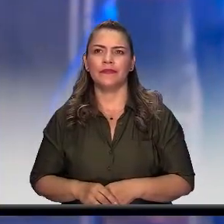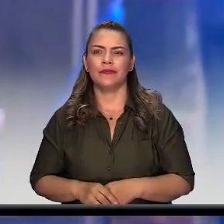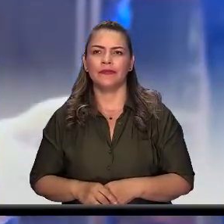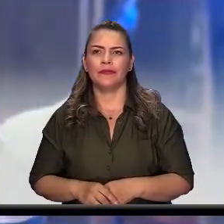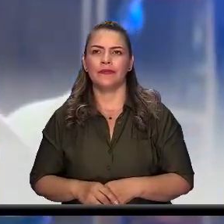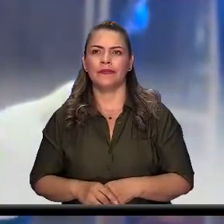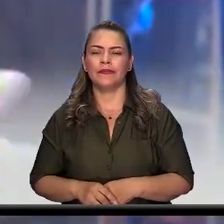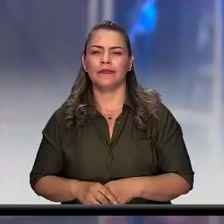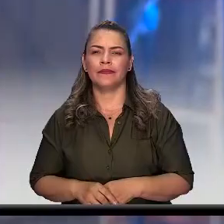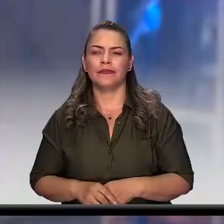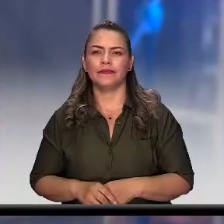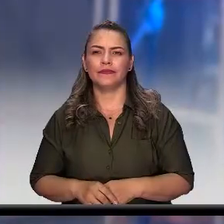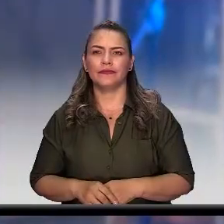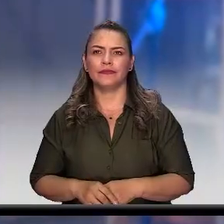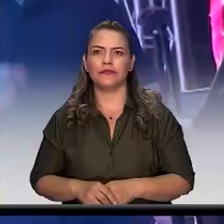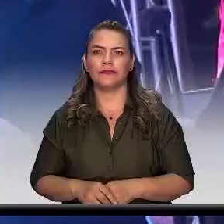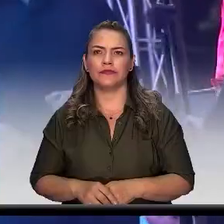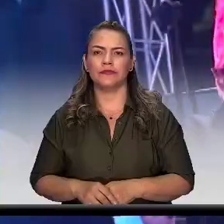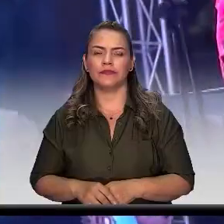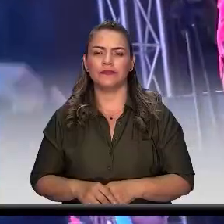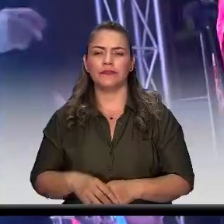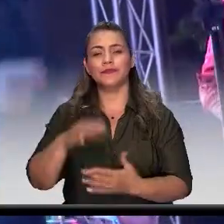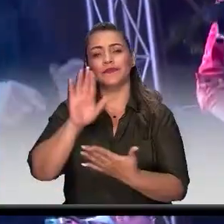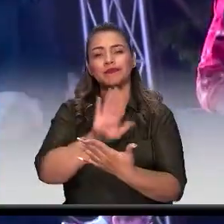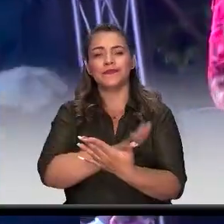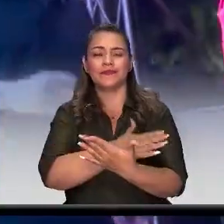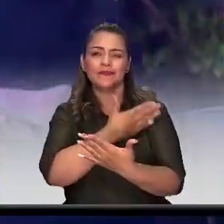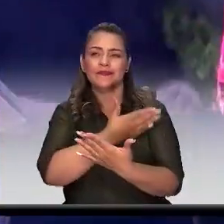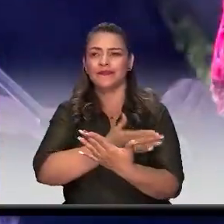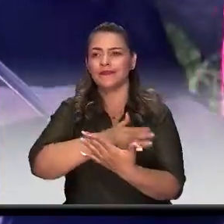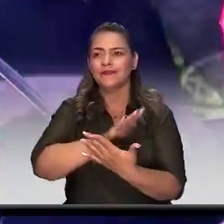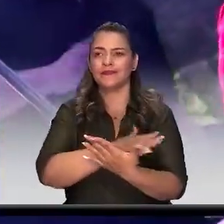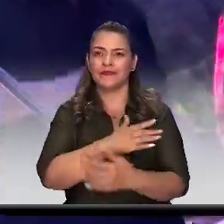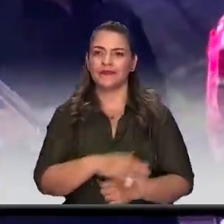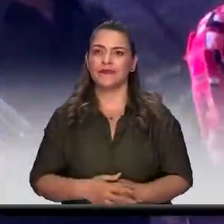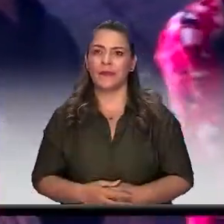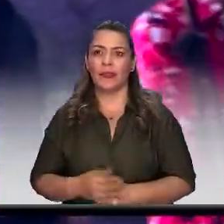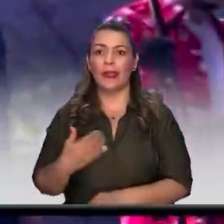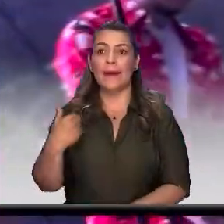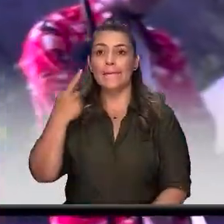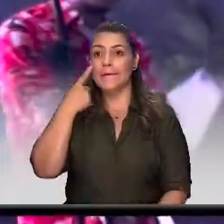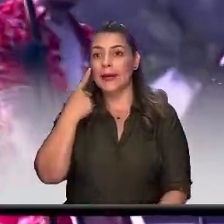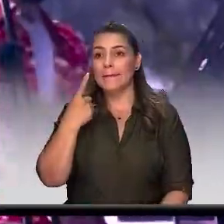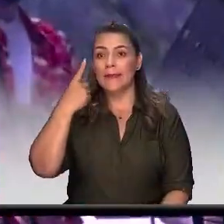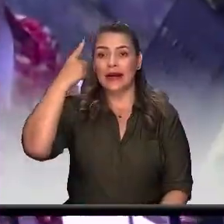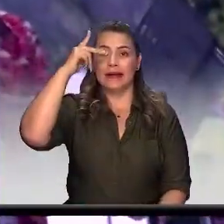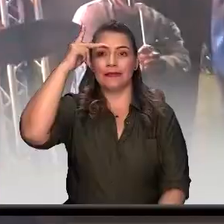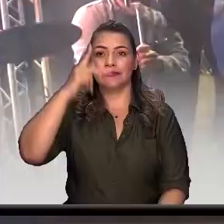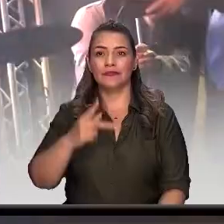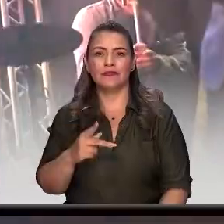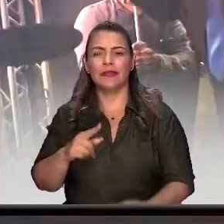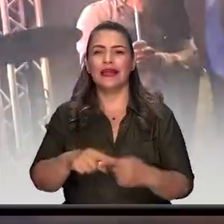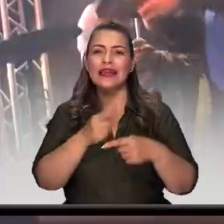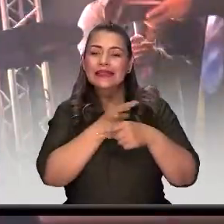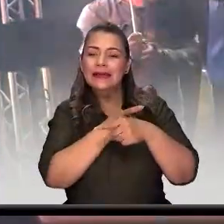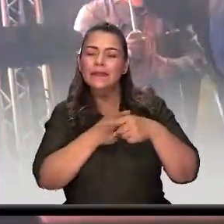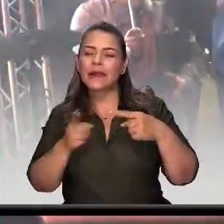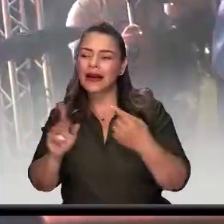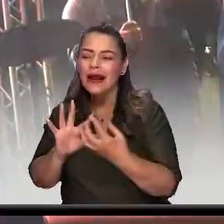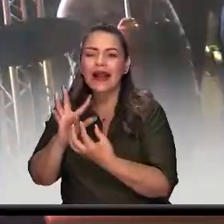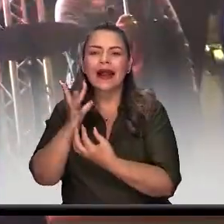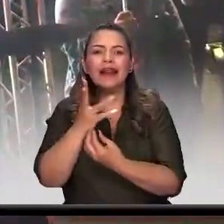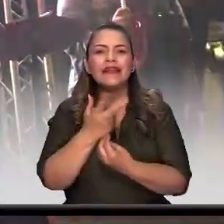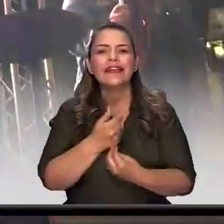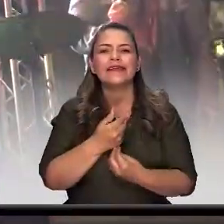muere en la vieja canción. Por primera vez en la historia, se realizó la Semana del Artista Itagüiseño en la